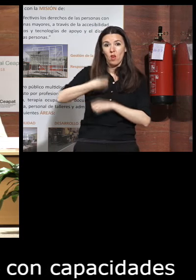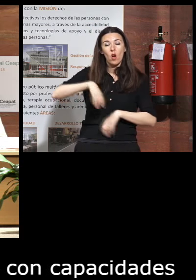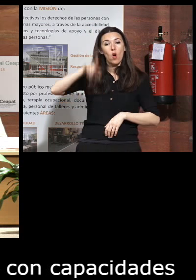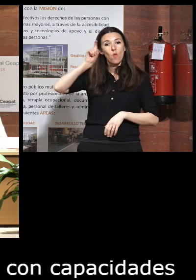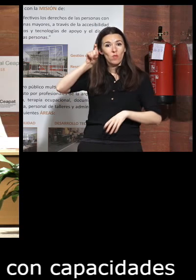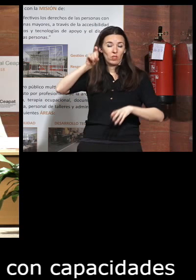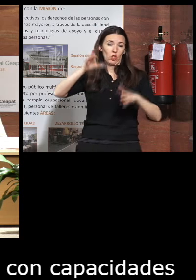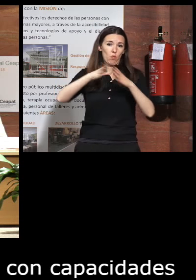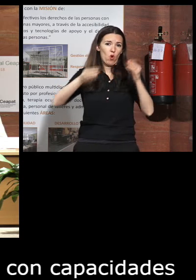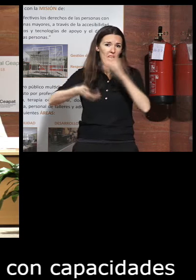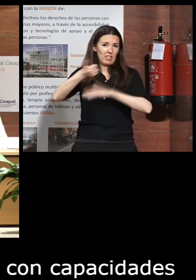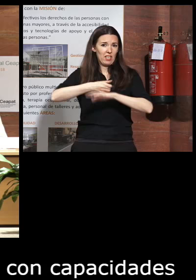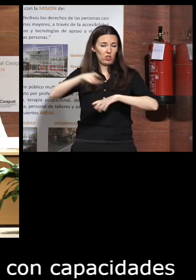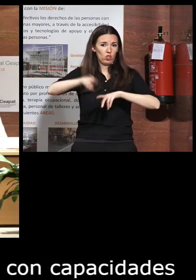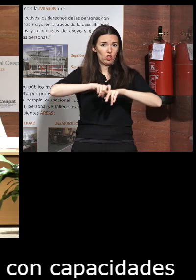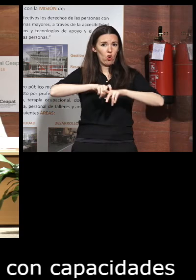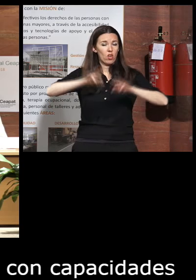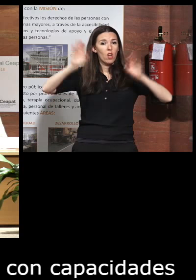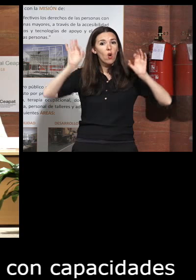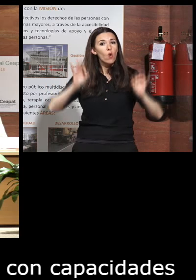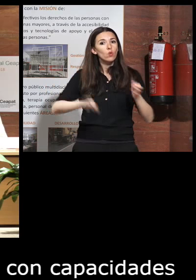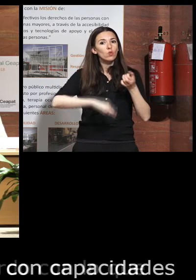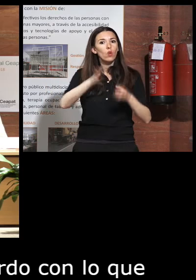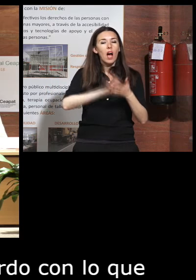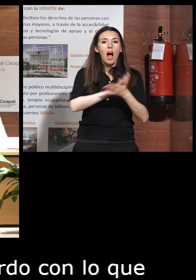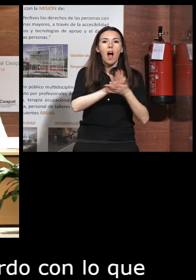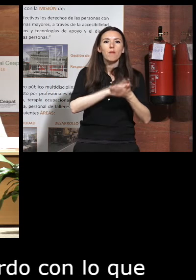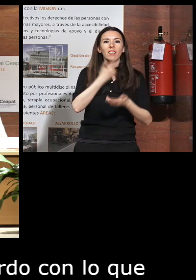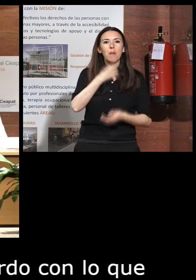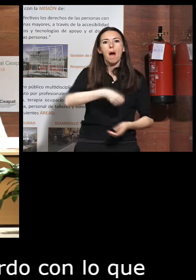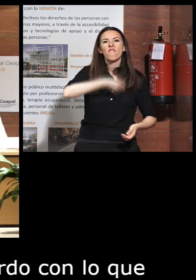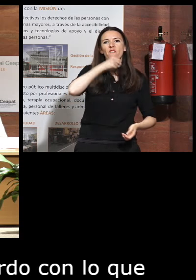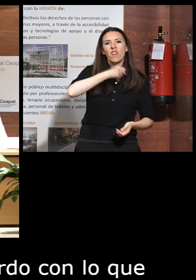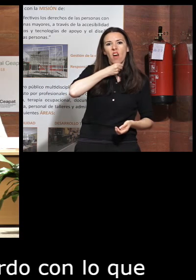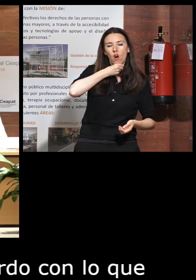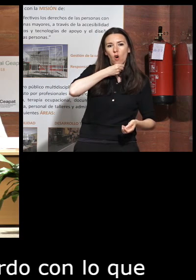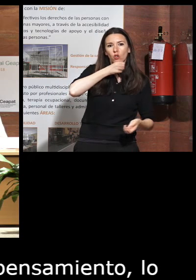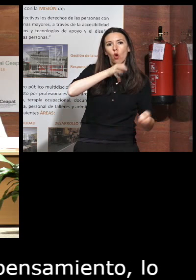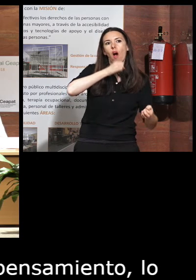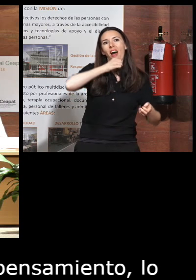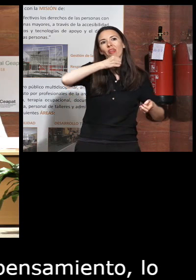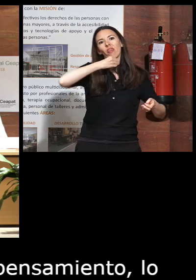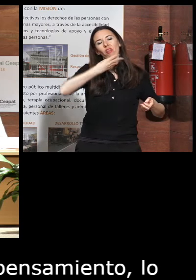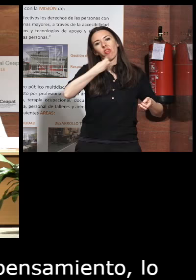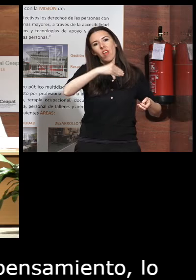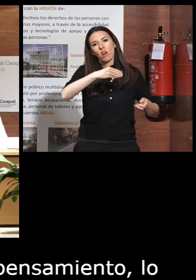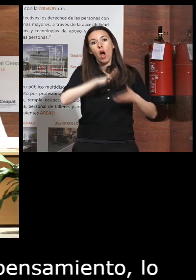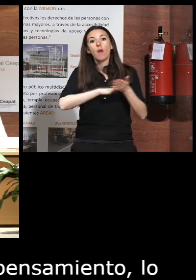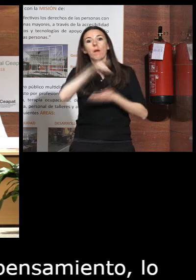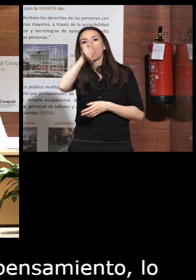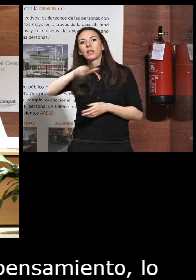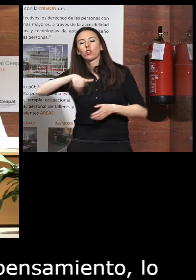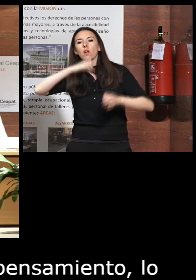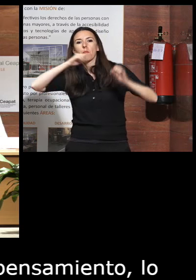catedrático de psicología y afortunadamente hemos pasado de hablar de viejos incluso de ancianos a hablar de personas mayores o